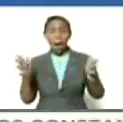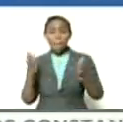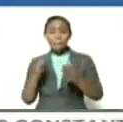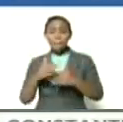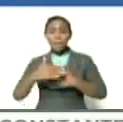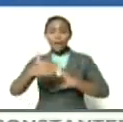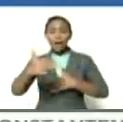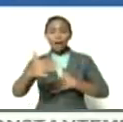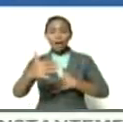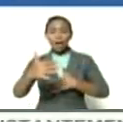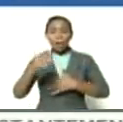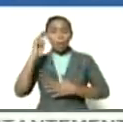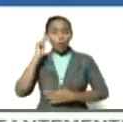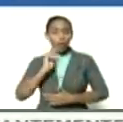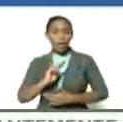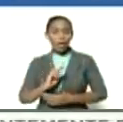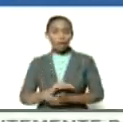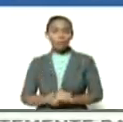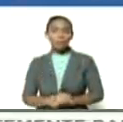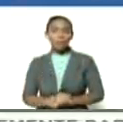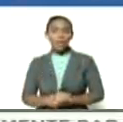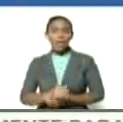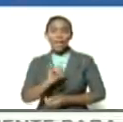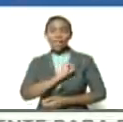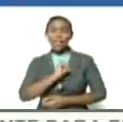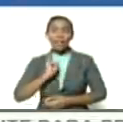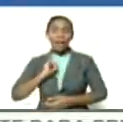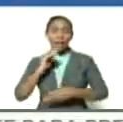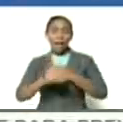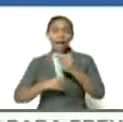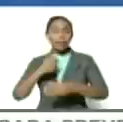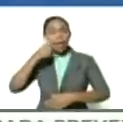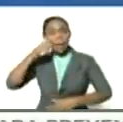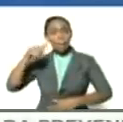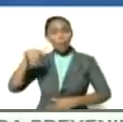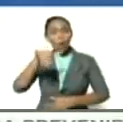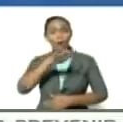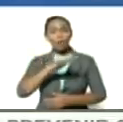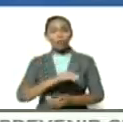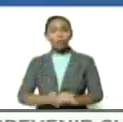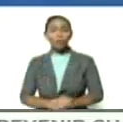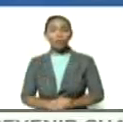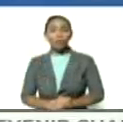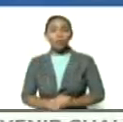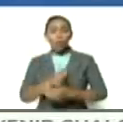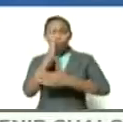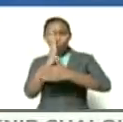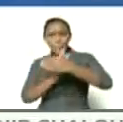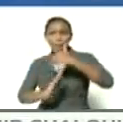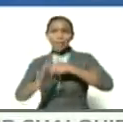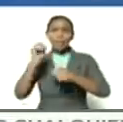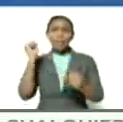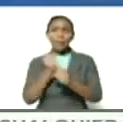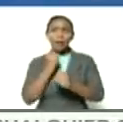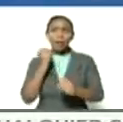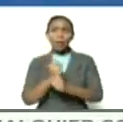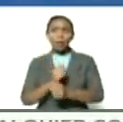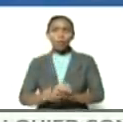una identidad que hace de nuestro pueblo un pueblo humilde trabajador